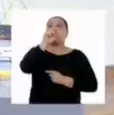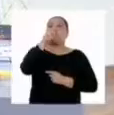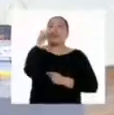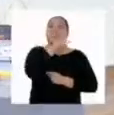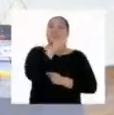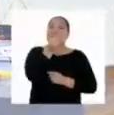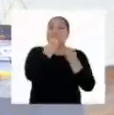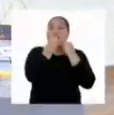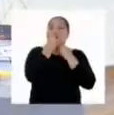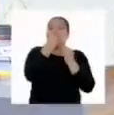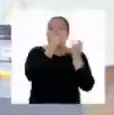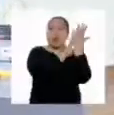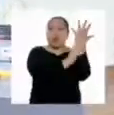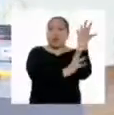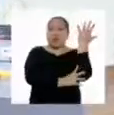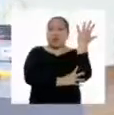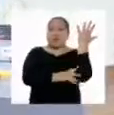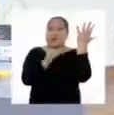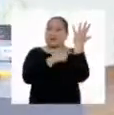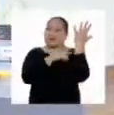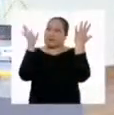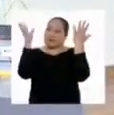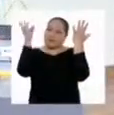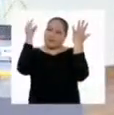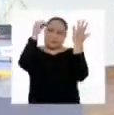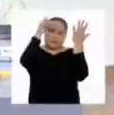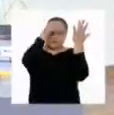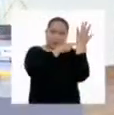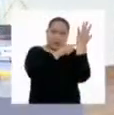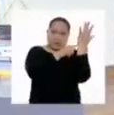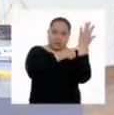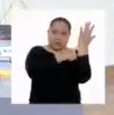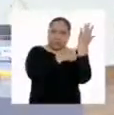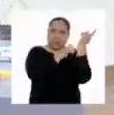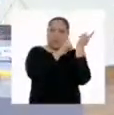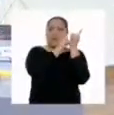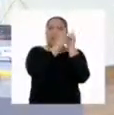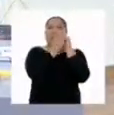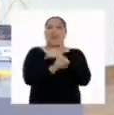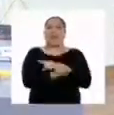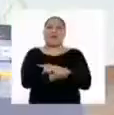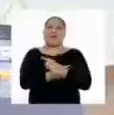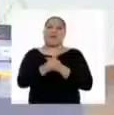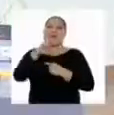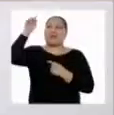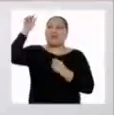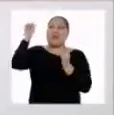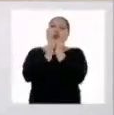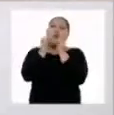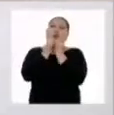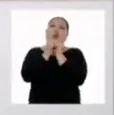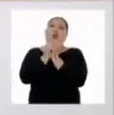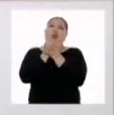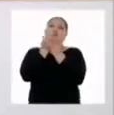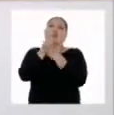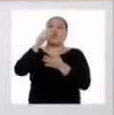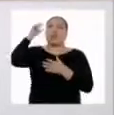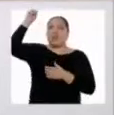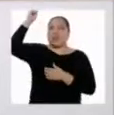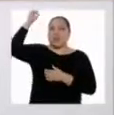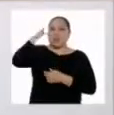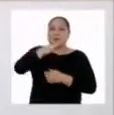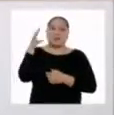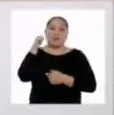Entonces, la fotosíntesis convierte materia inorgánica en materia orgánica, gracias a la energía que aporta la luz. Así es.